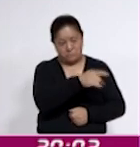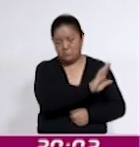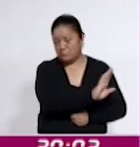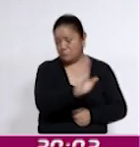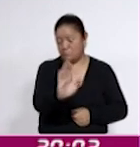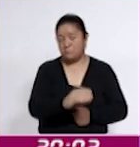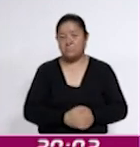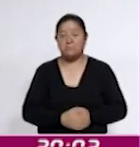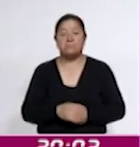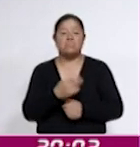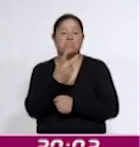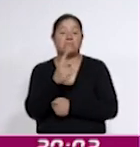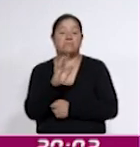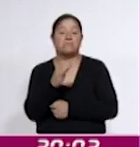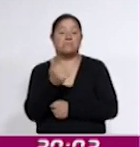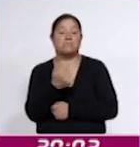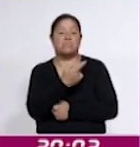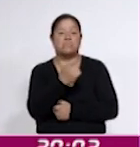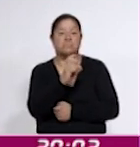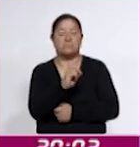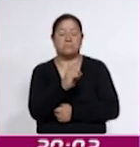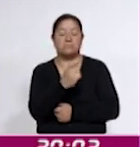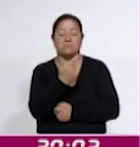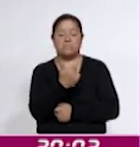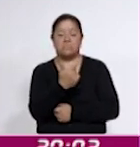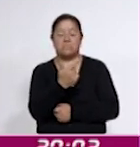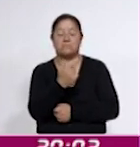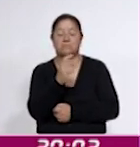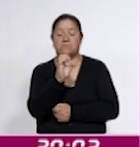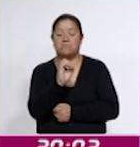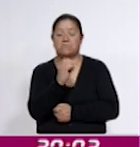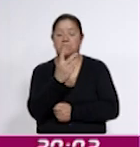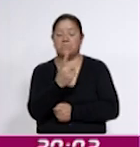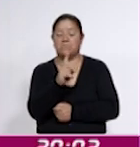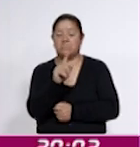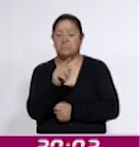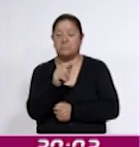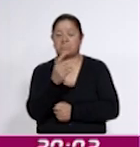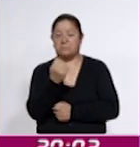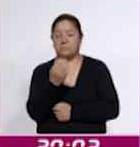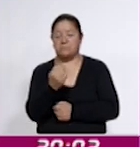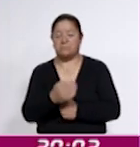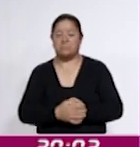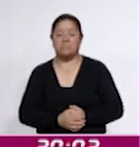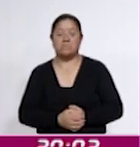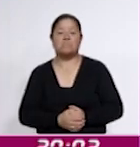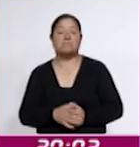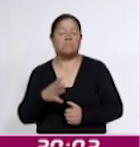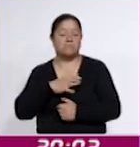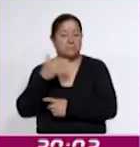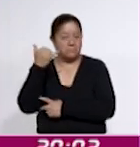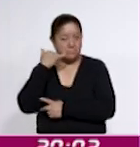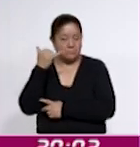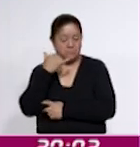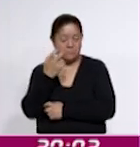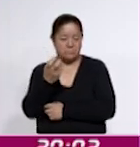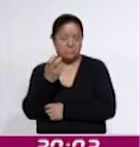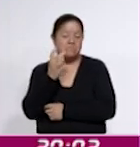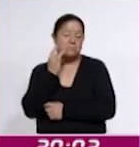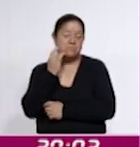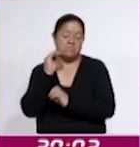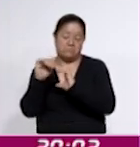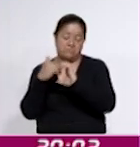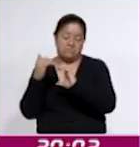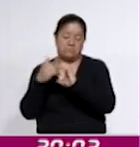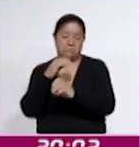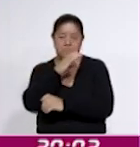telefónico es 246-137-0279 y pues puede enviarnos fotos, videos,